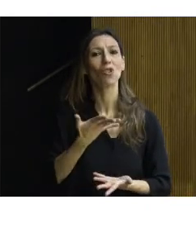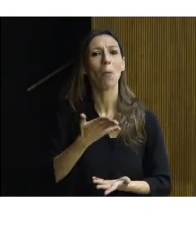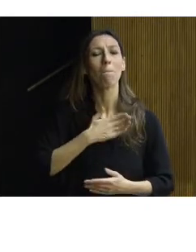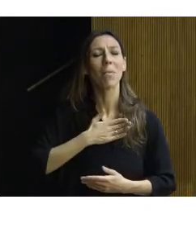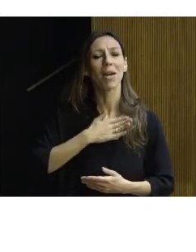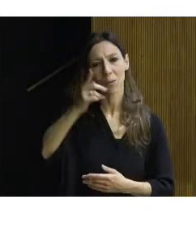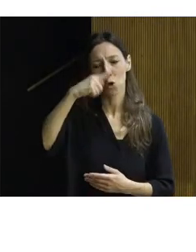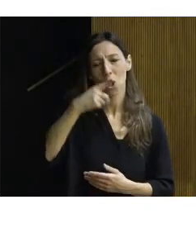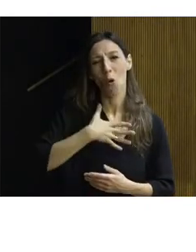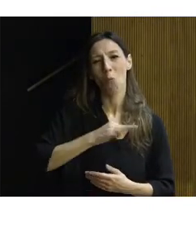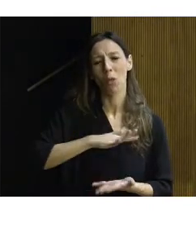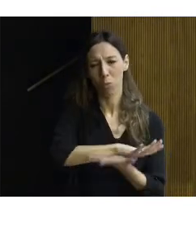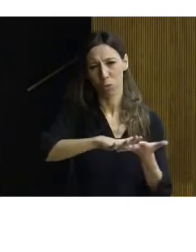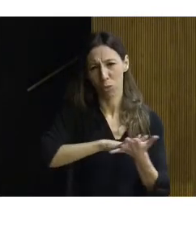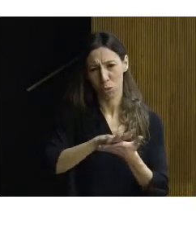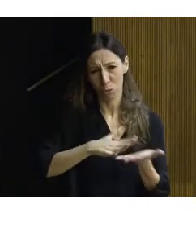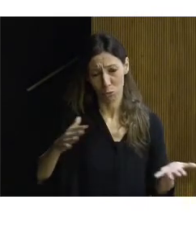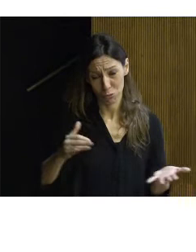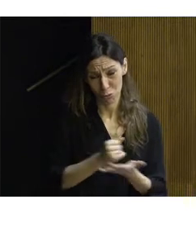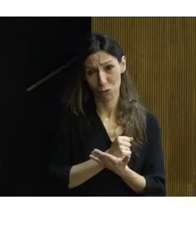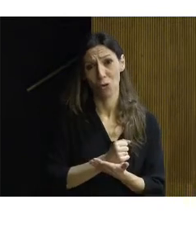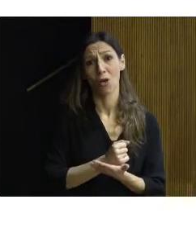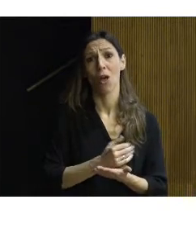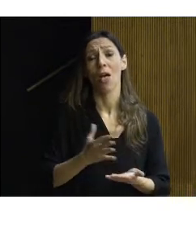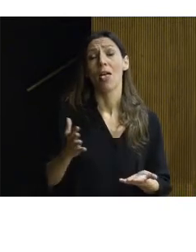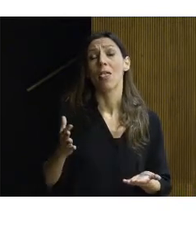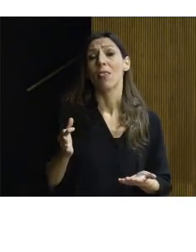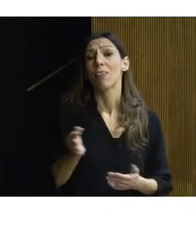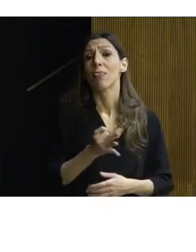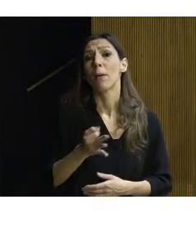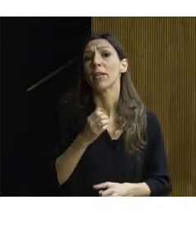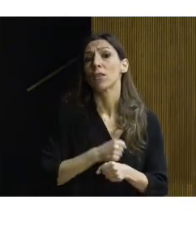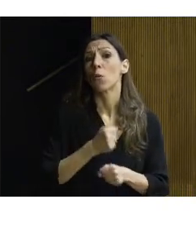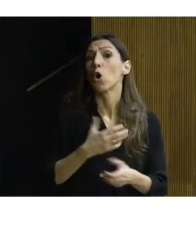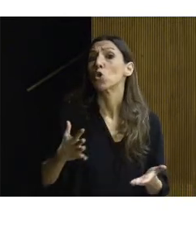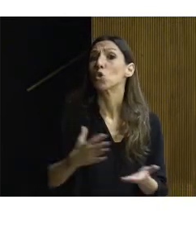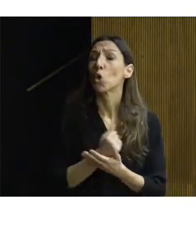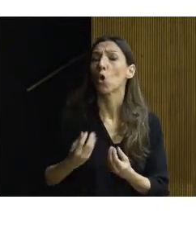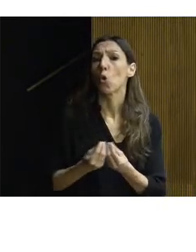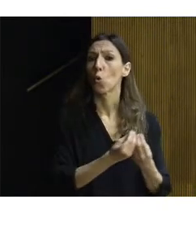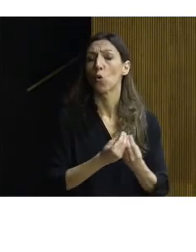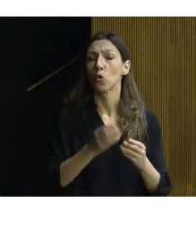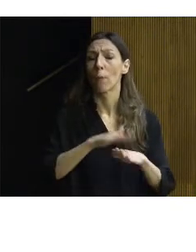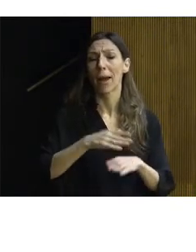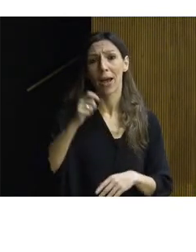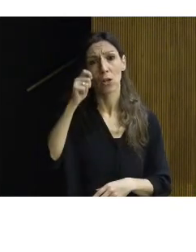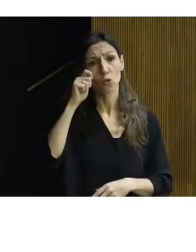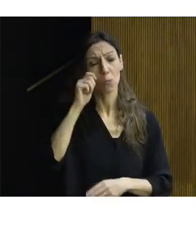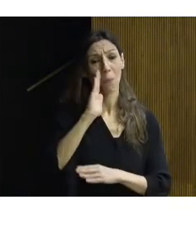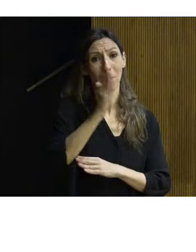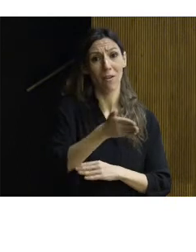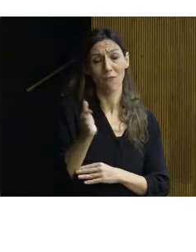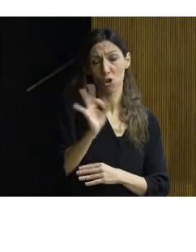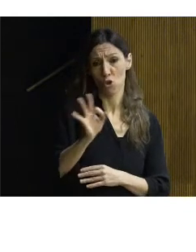que vemos como la gallina de los huevos de oro. Hay que trabajar para todos y, además, para que el impacto turístico no sea dañino y favorezca y no